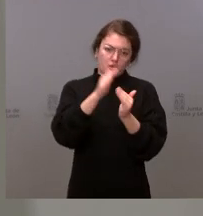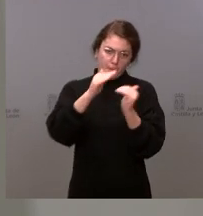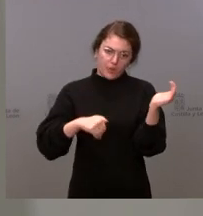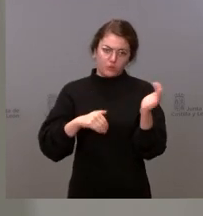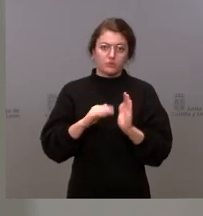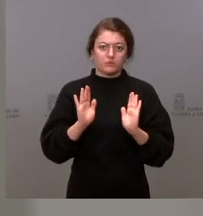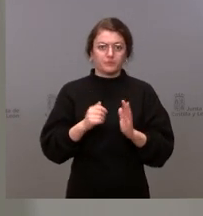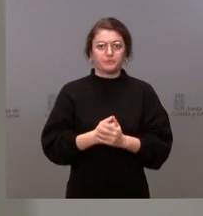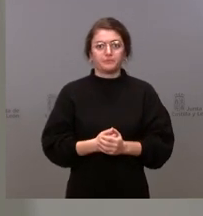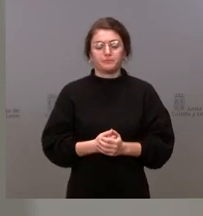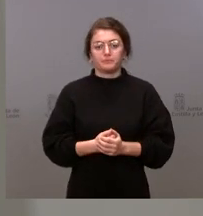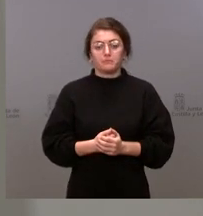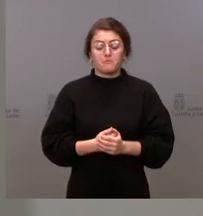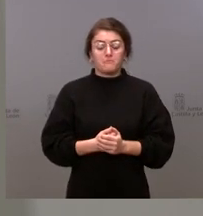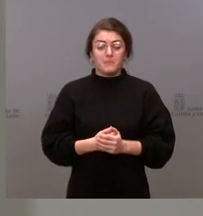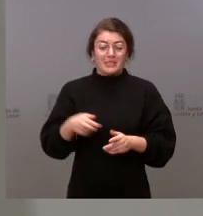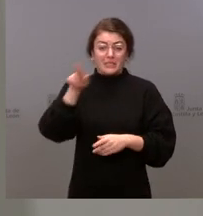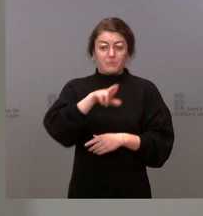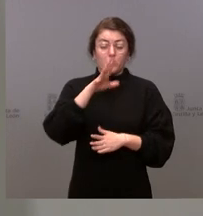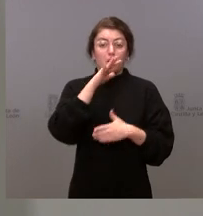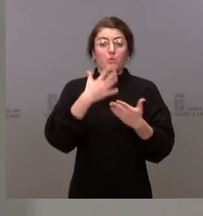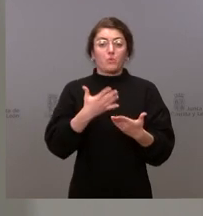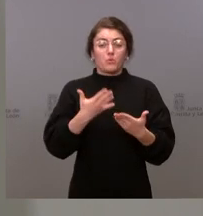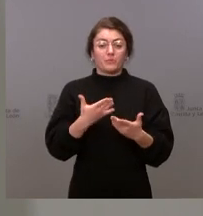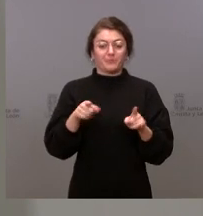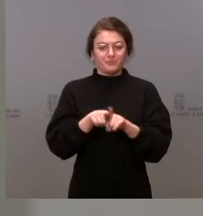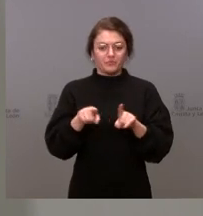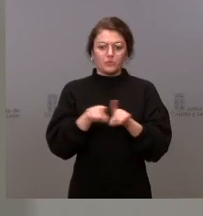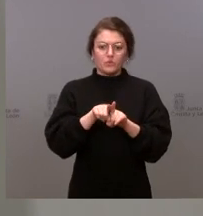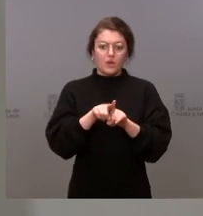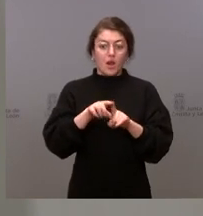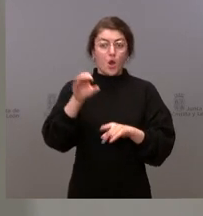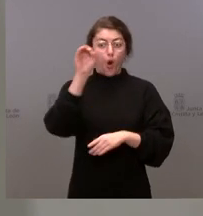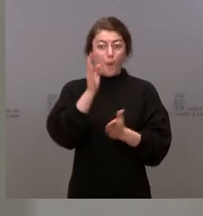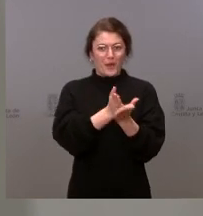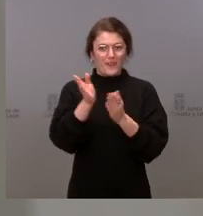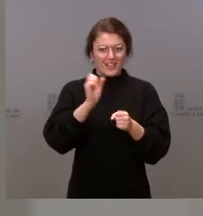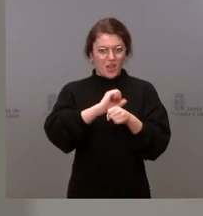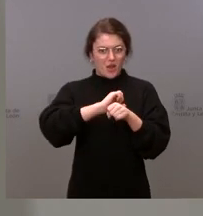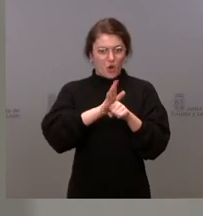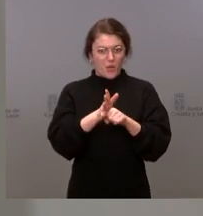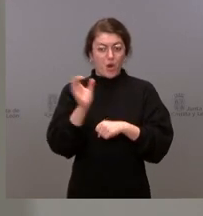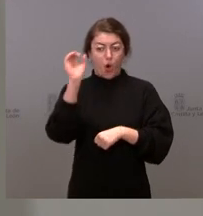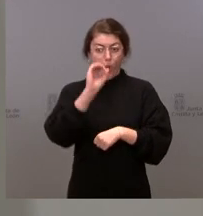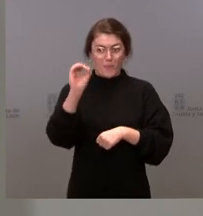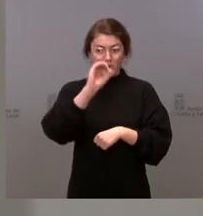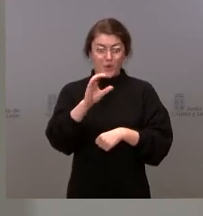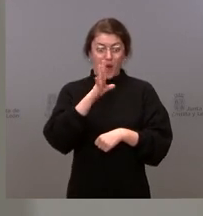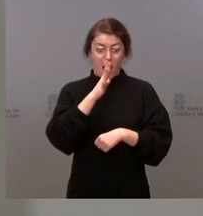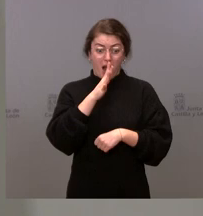al principio del crecimiento de esta variante en Europa y en nuestro país y concretamente en nuestra comunidad,